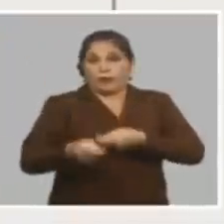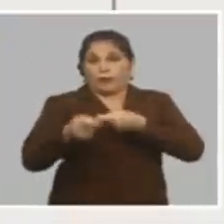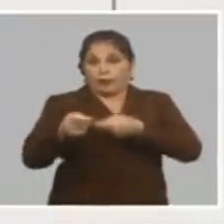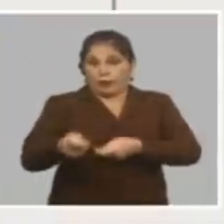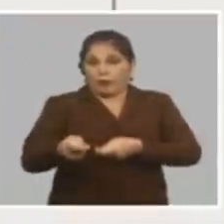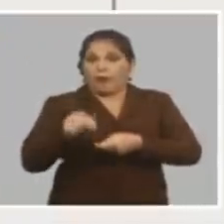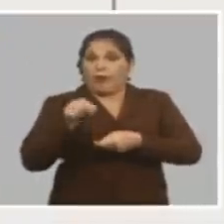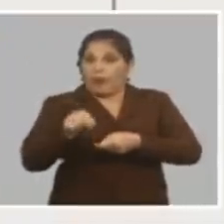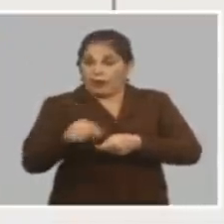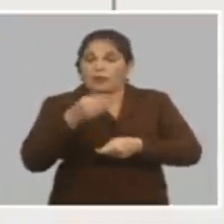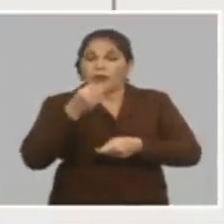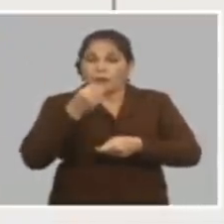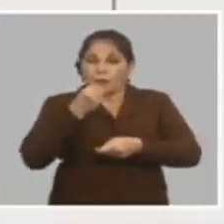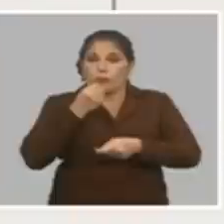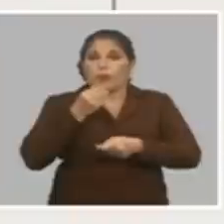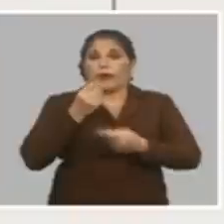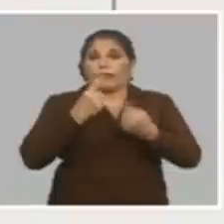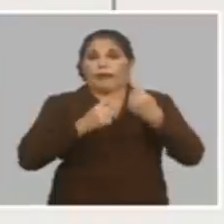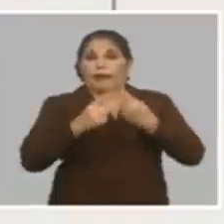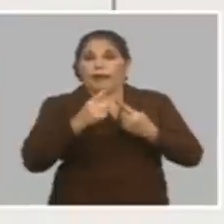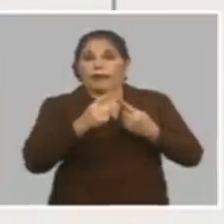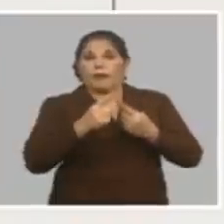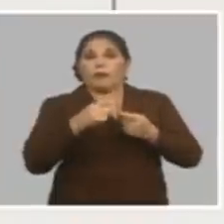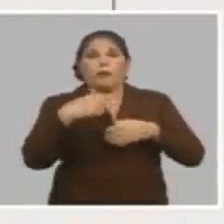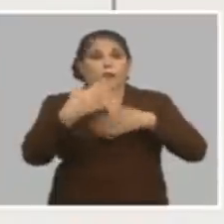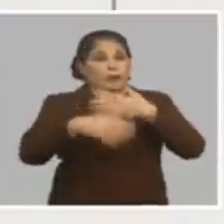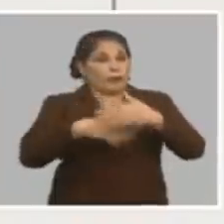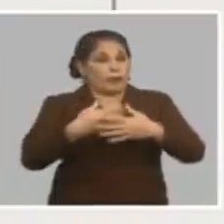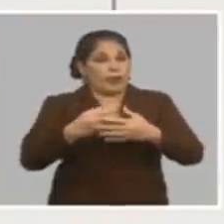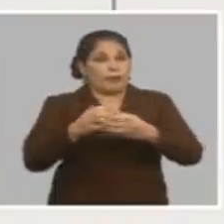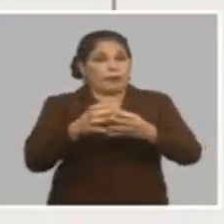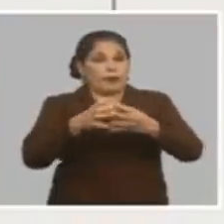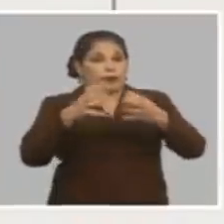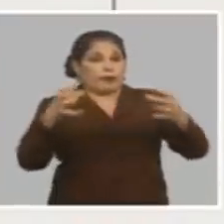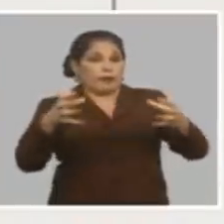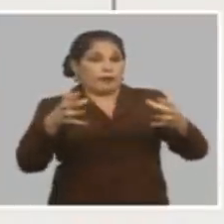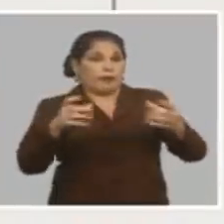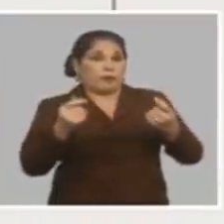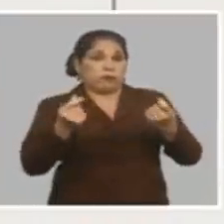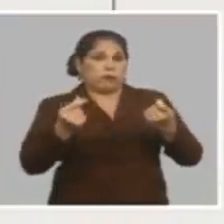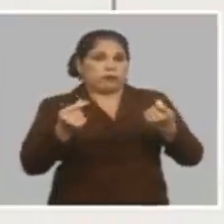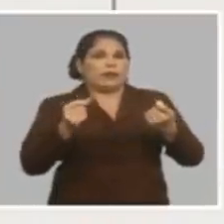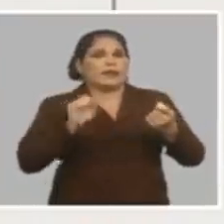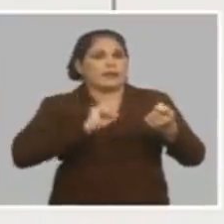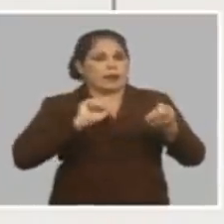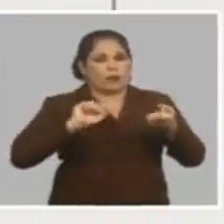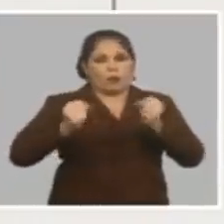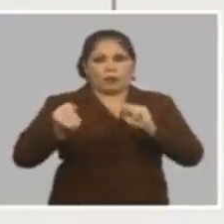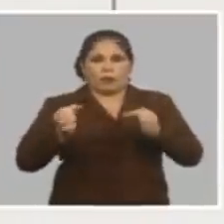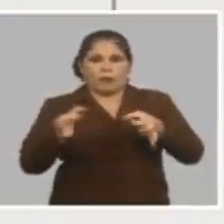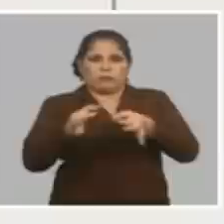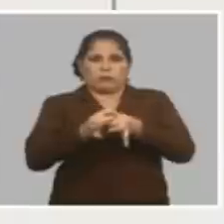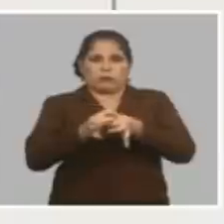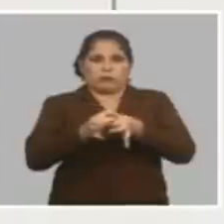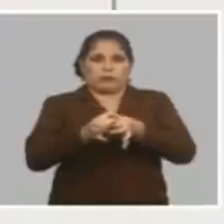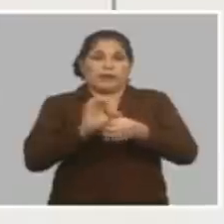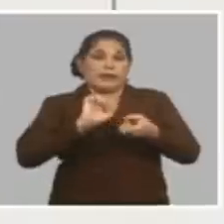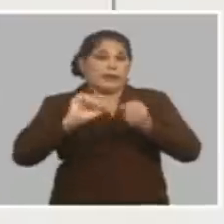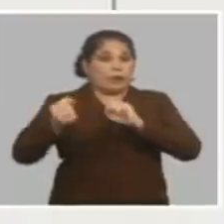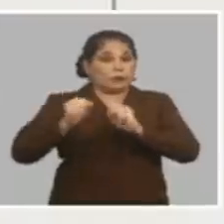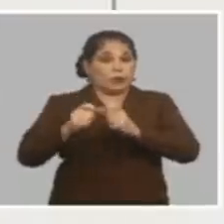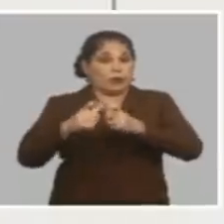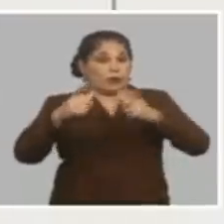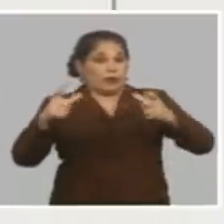es donde puede haber también un desate de la inflación y hay una intención de controlarlo si usted controla el